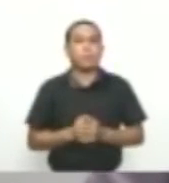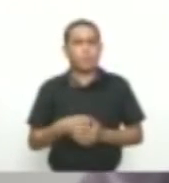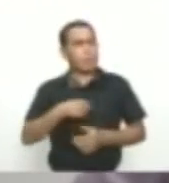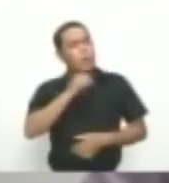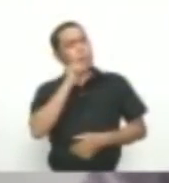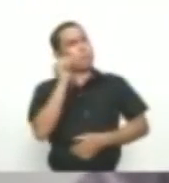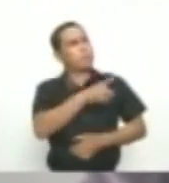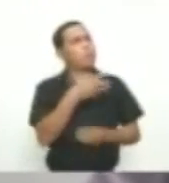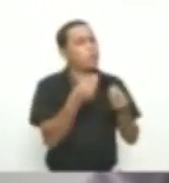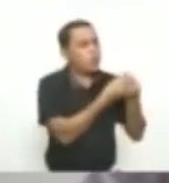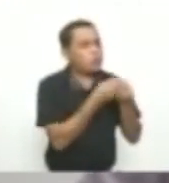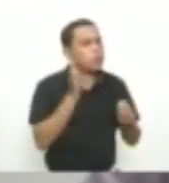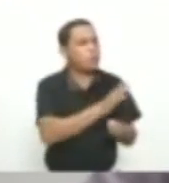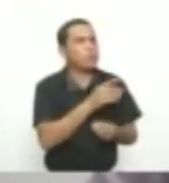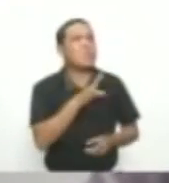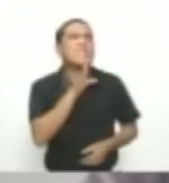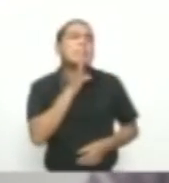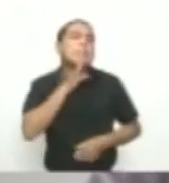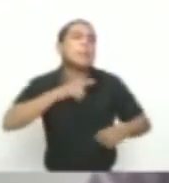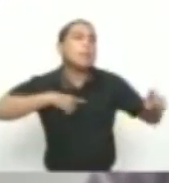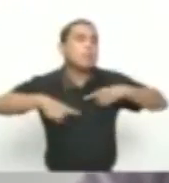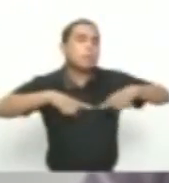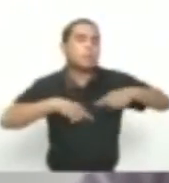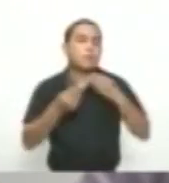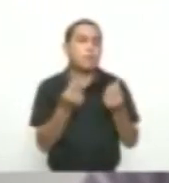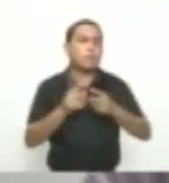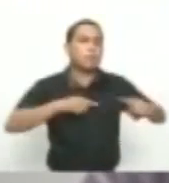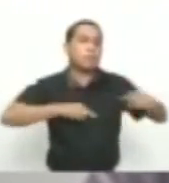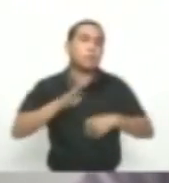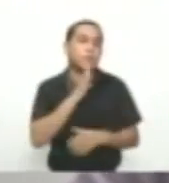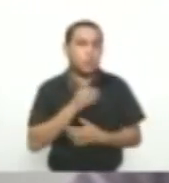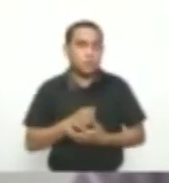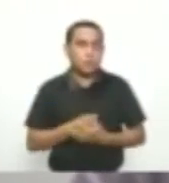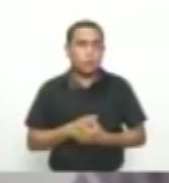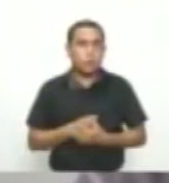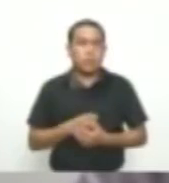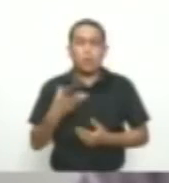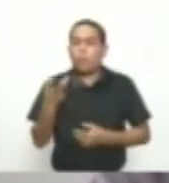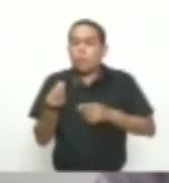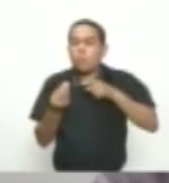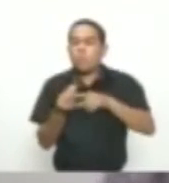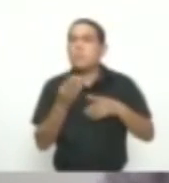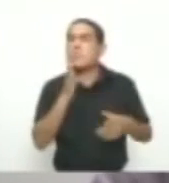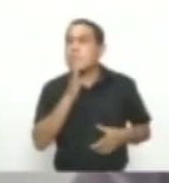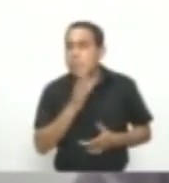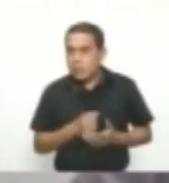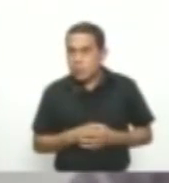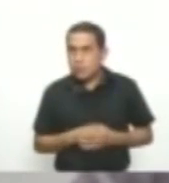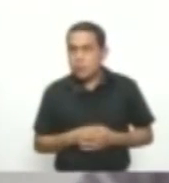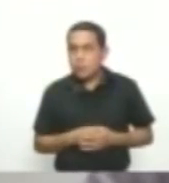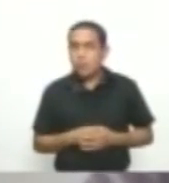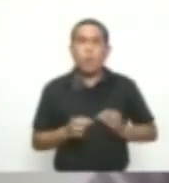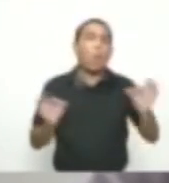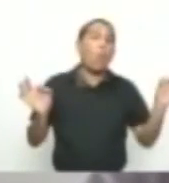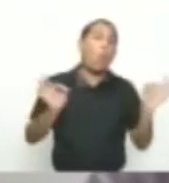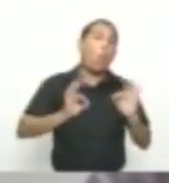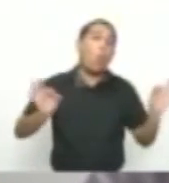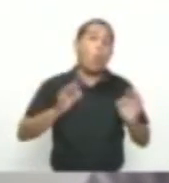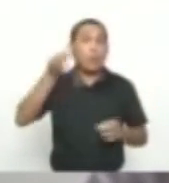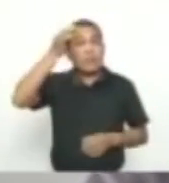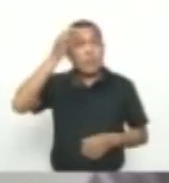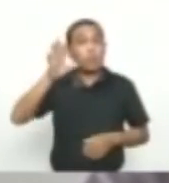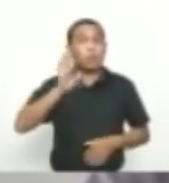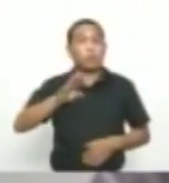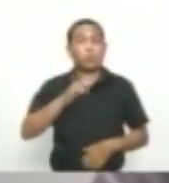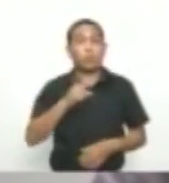Es quien va a administrar Este dinero Quienes son los particulares Que van a estar Frente a eso O acaso es que El distrito de